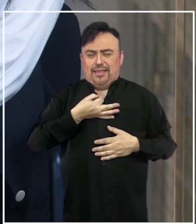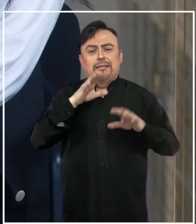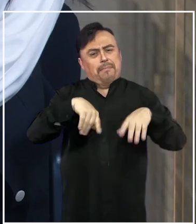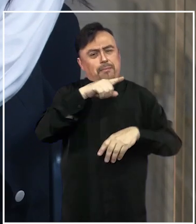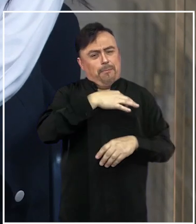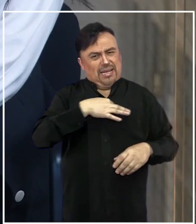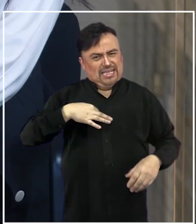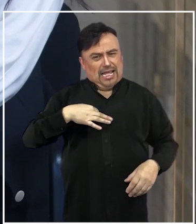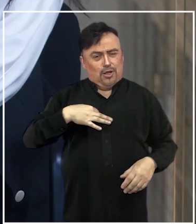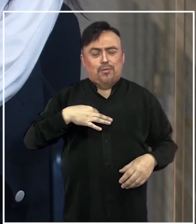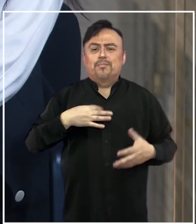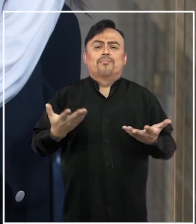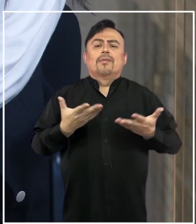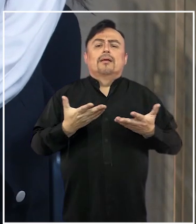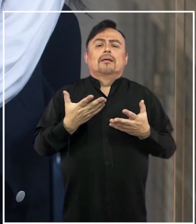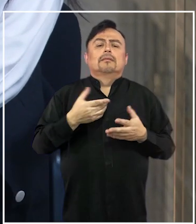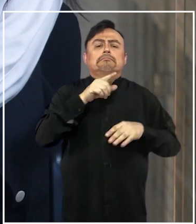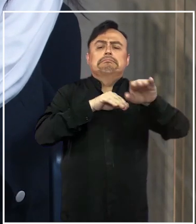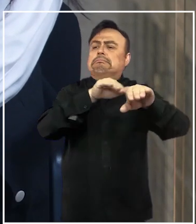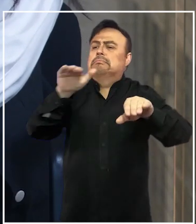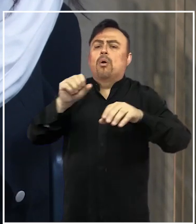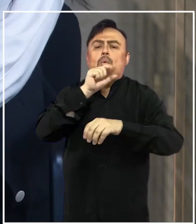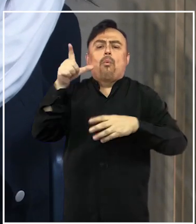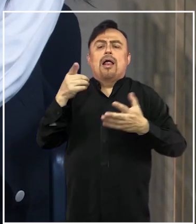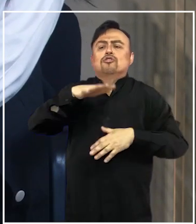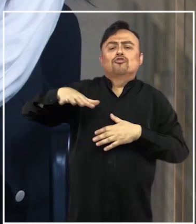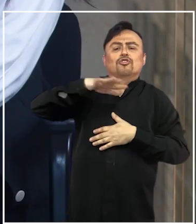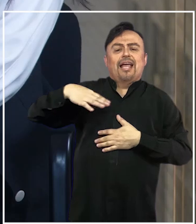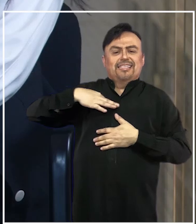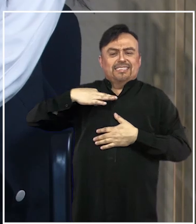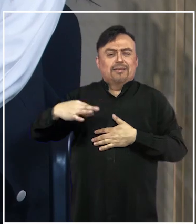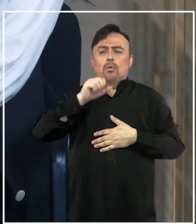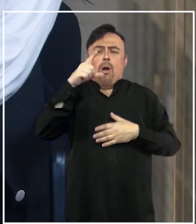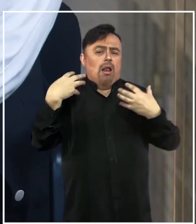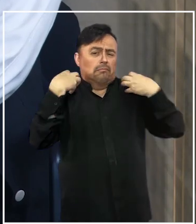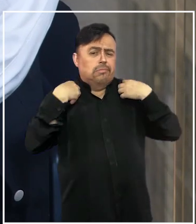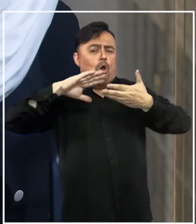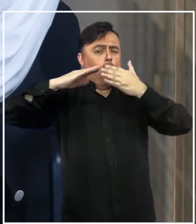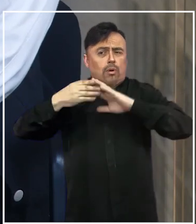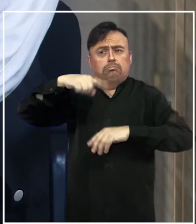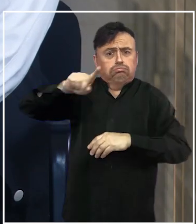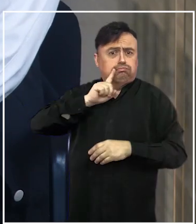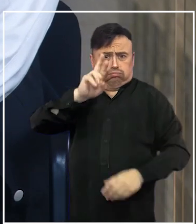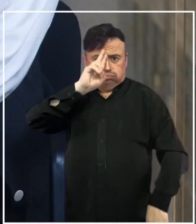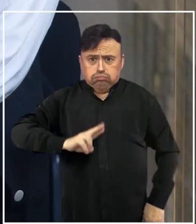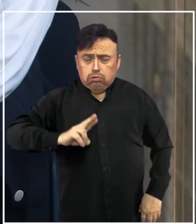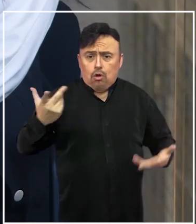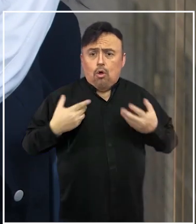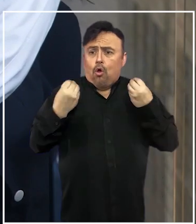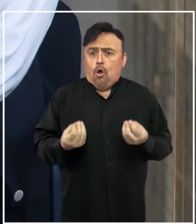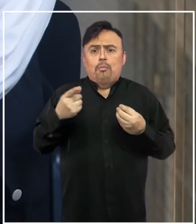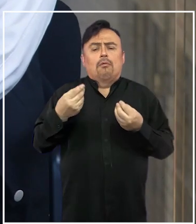el mismo Ministerio, ¿qué llamada le puede hacer a la sociedad civil? ¿Tienen alguna responsabilidad? ¿La comunidad tiene algún rol que jugar en